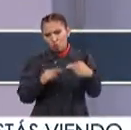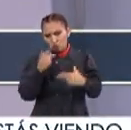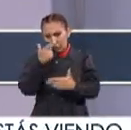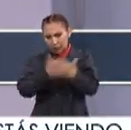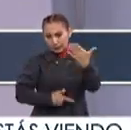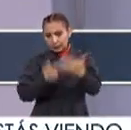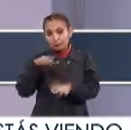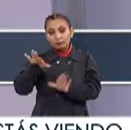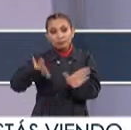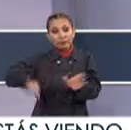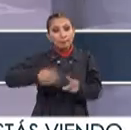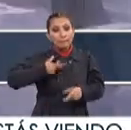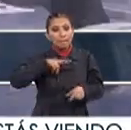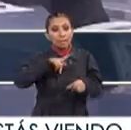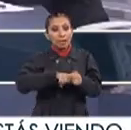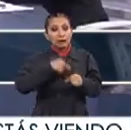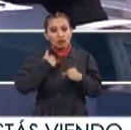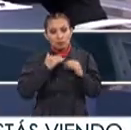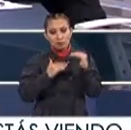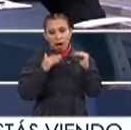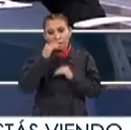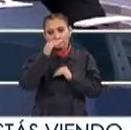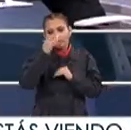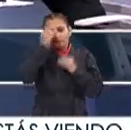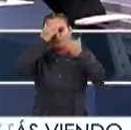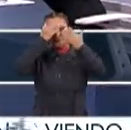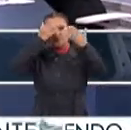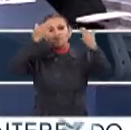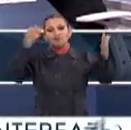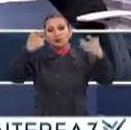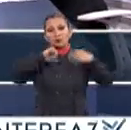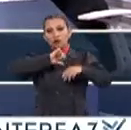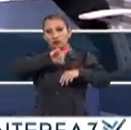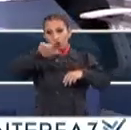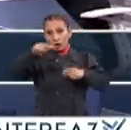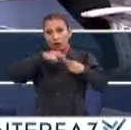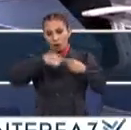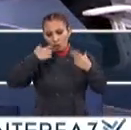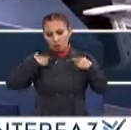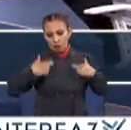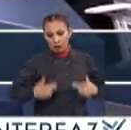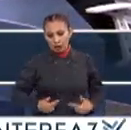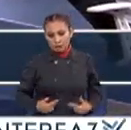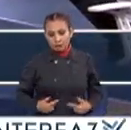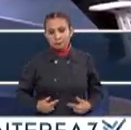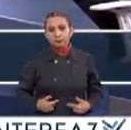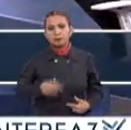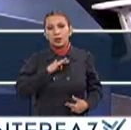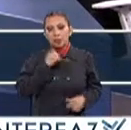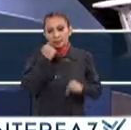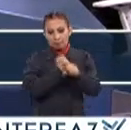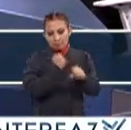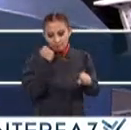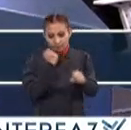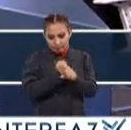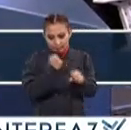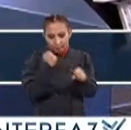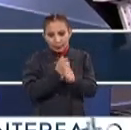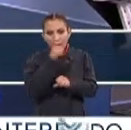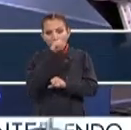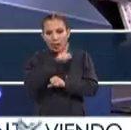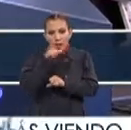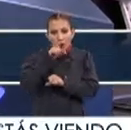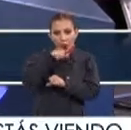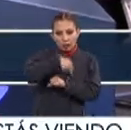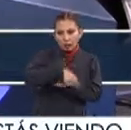De la parte personal Pues crecer bastante Como profesional Y como ser humano Poder practicar Lenguas